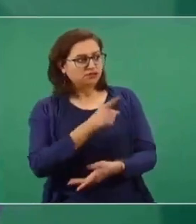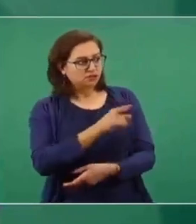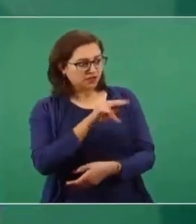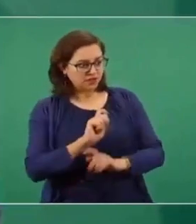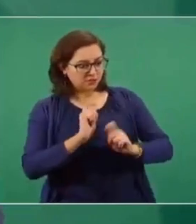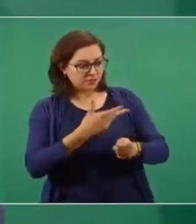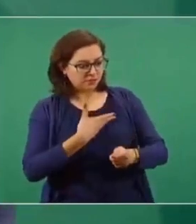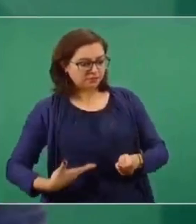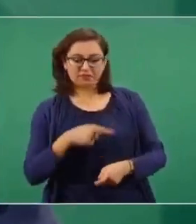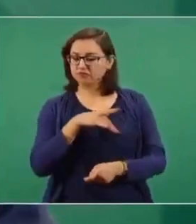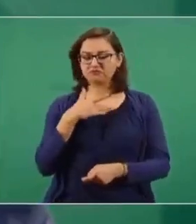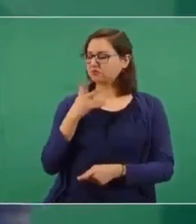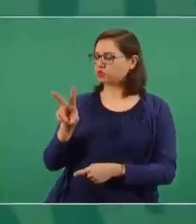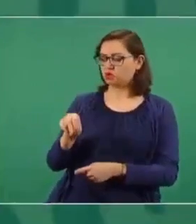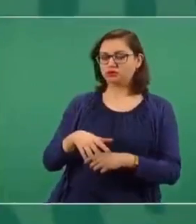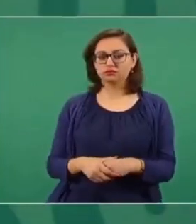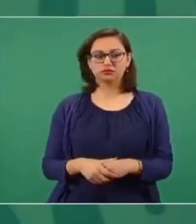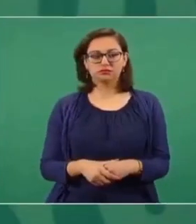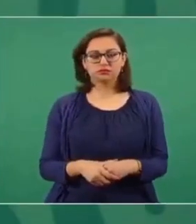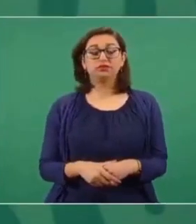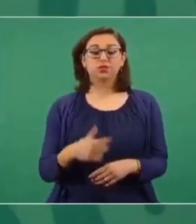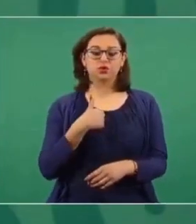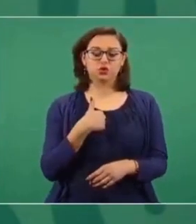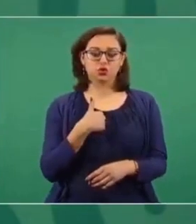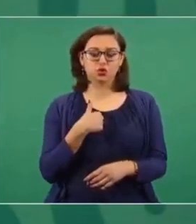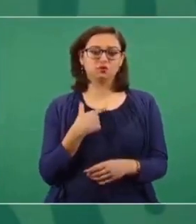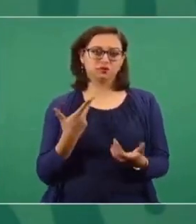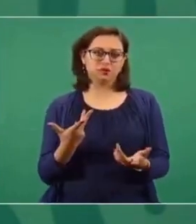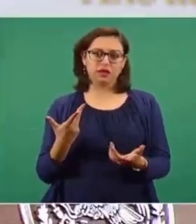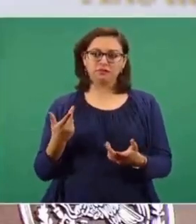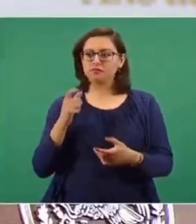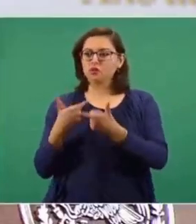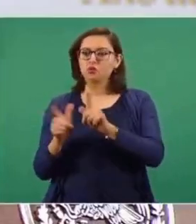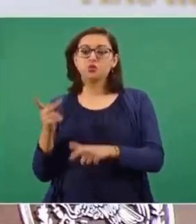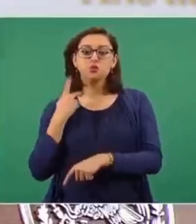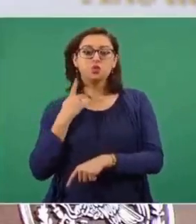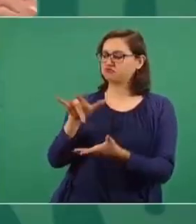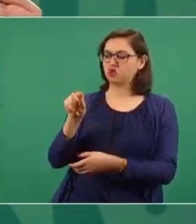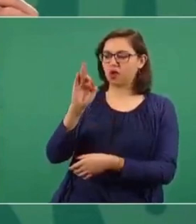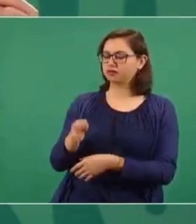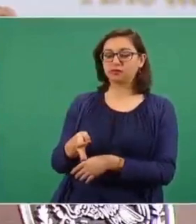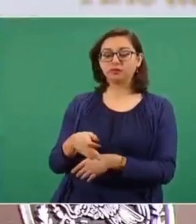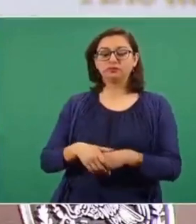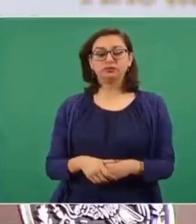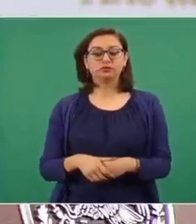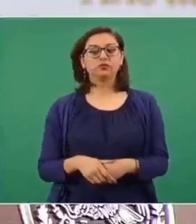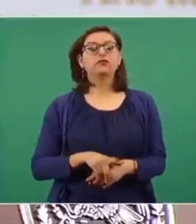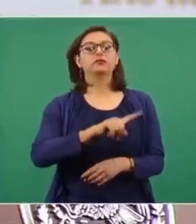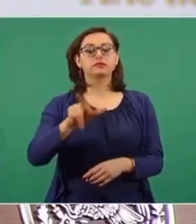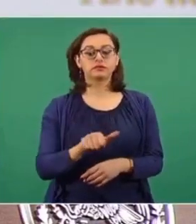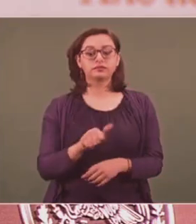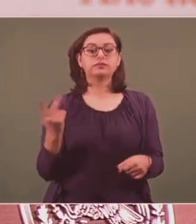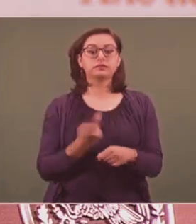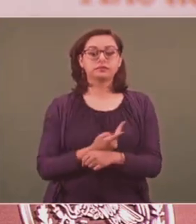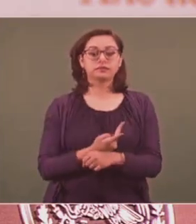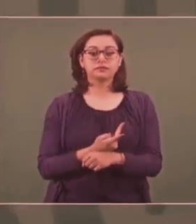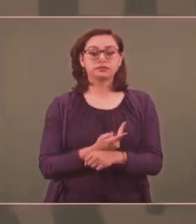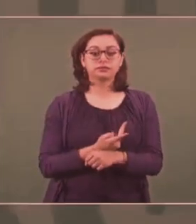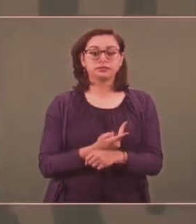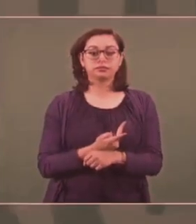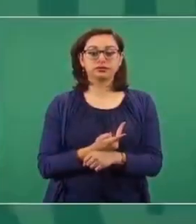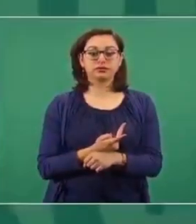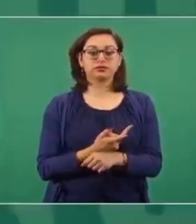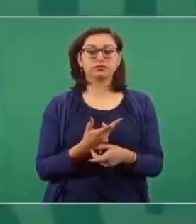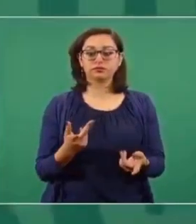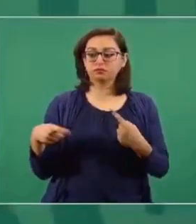acabo yo de entrar como presidente de un partido y me tocó a mí estar en esas pláticas. Y luego se convino, según